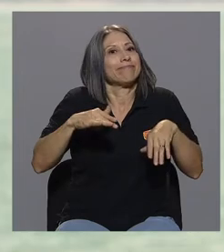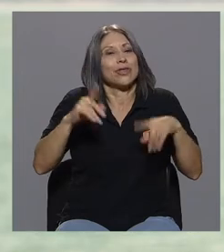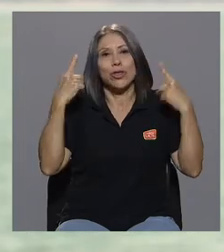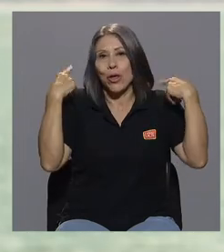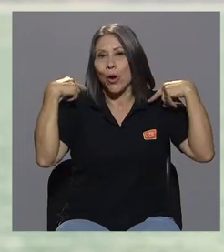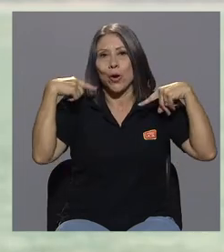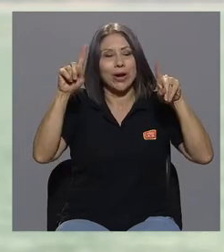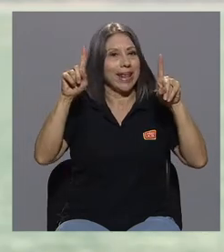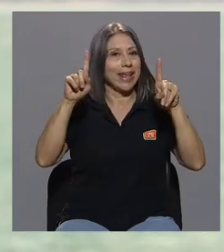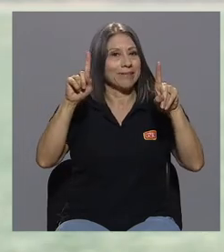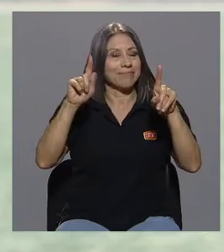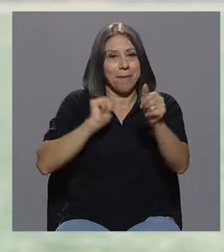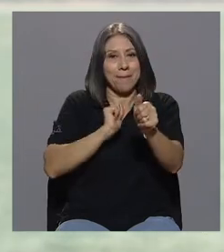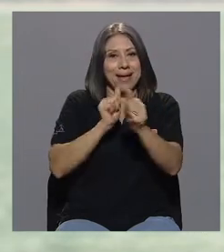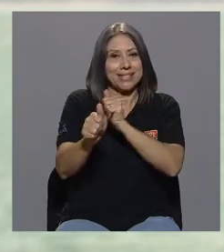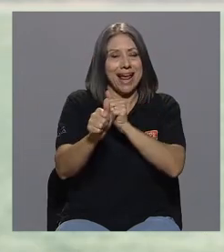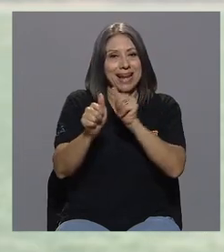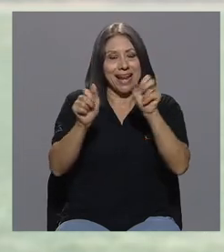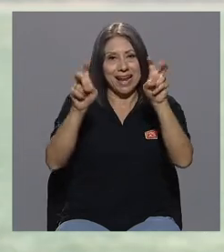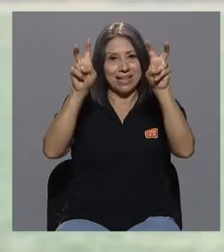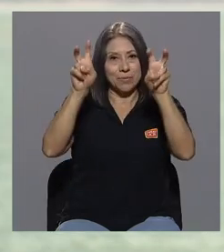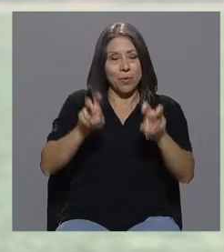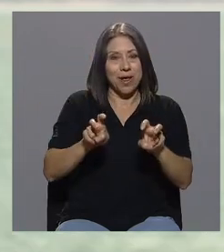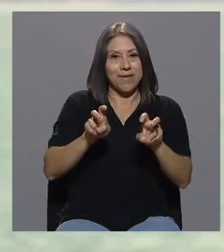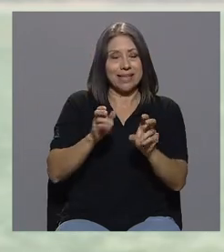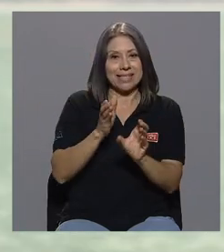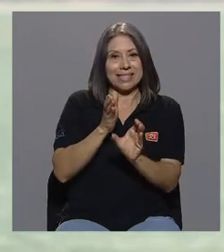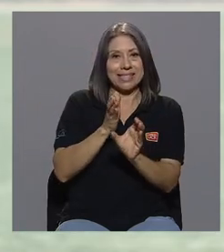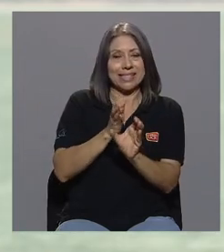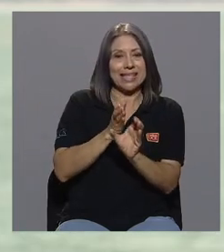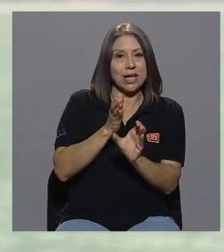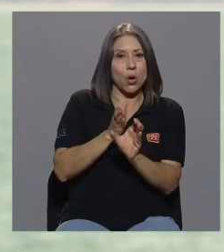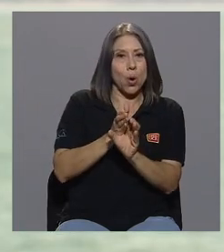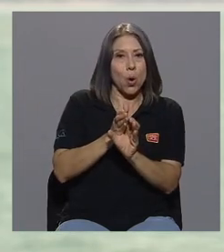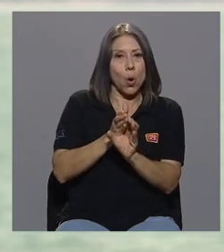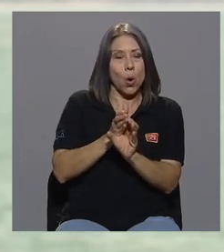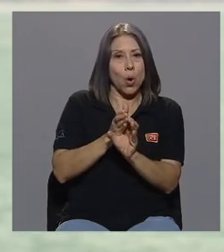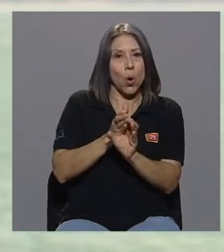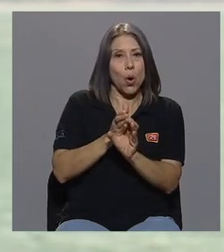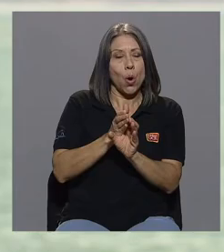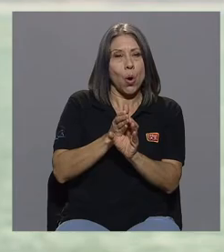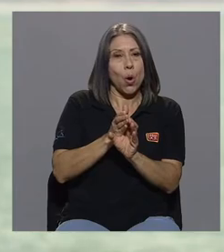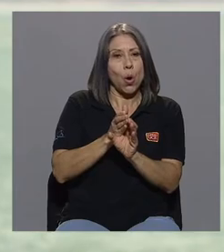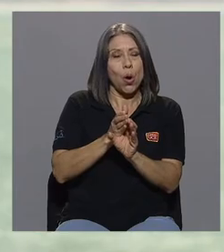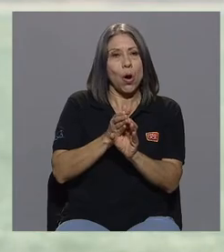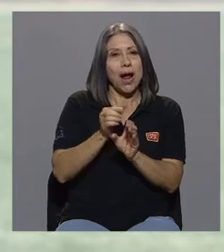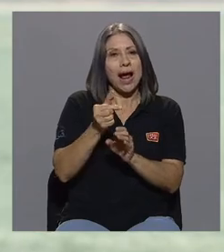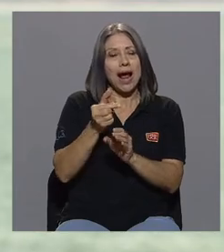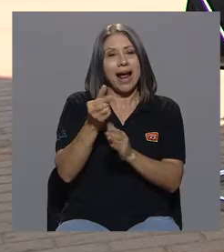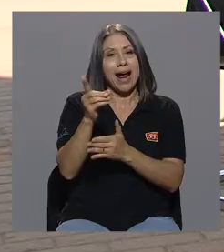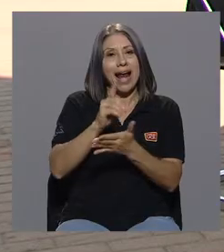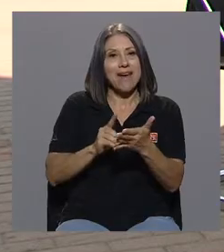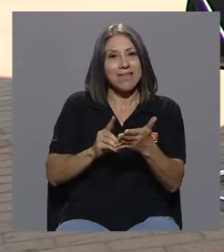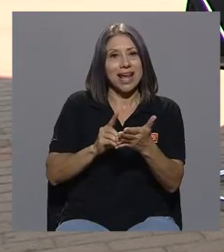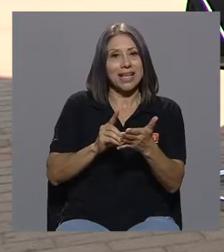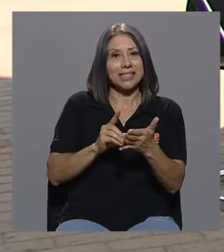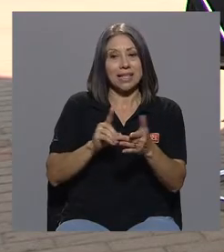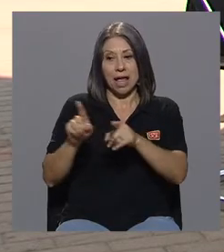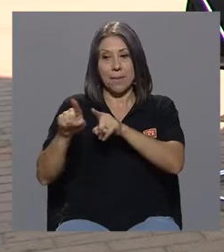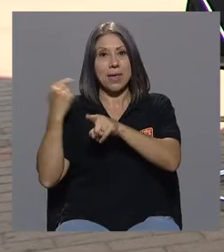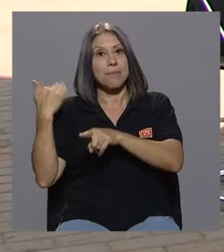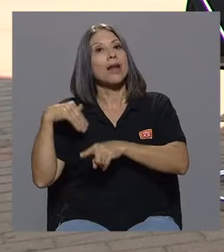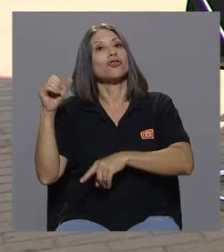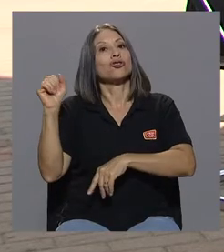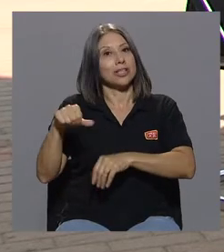psicográficas. Entonces, mi hermano sí. Entonces,